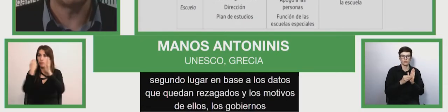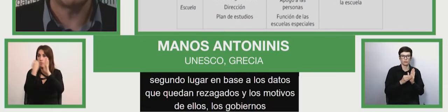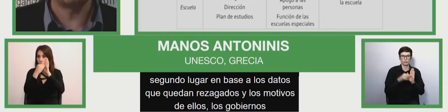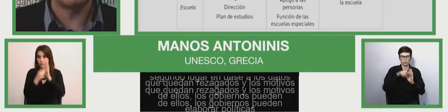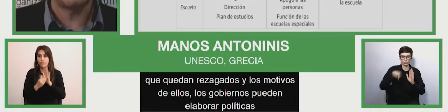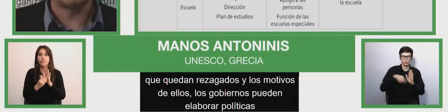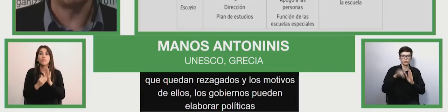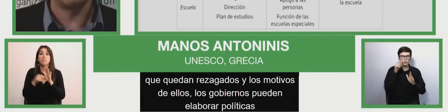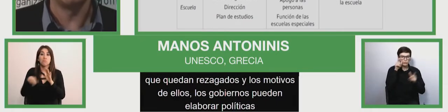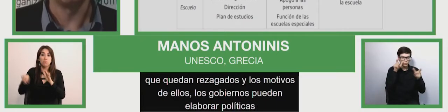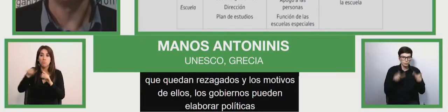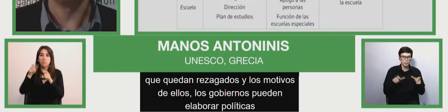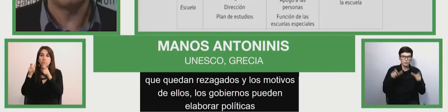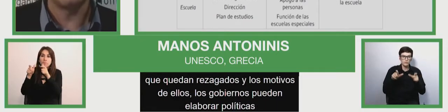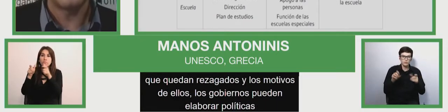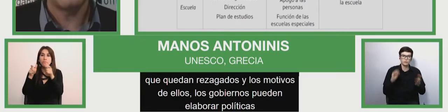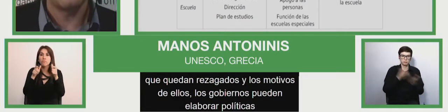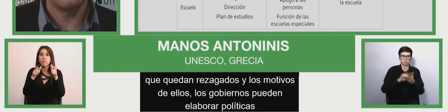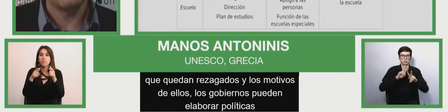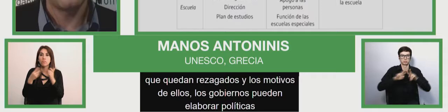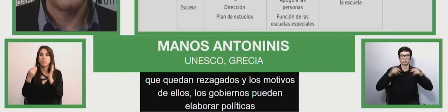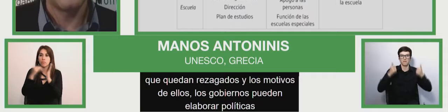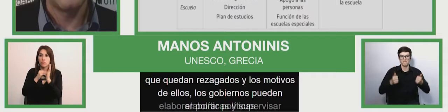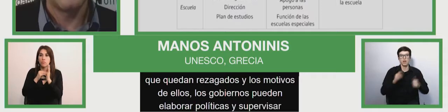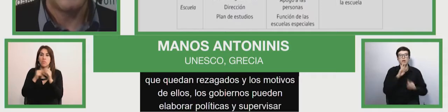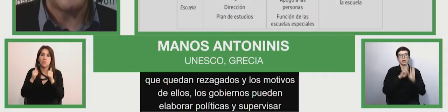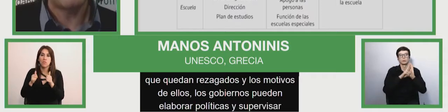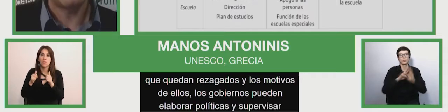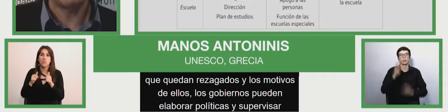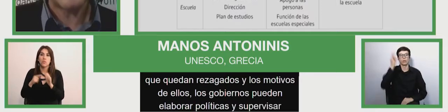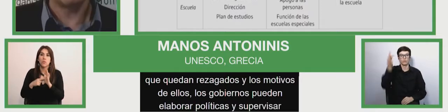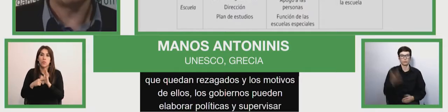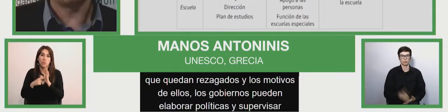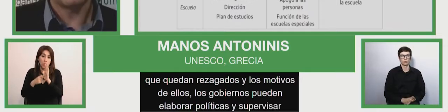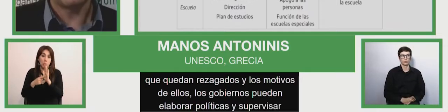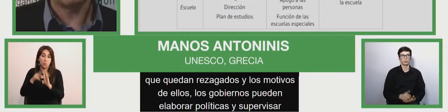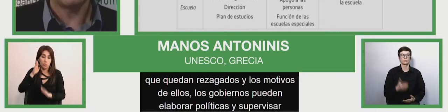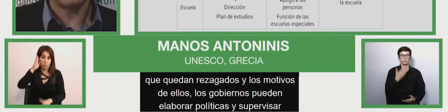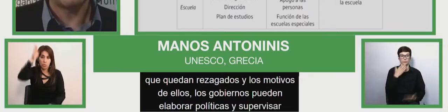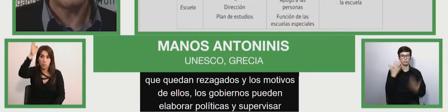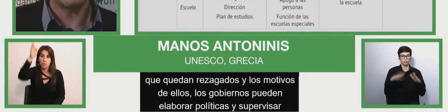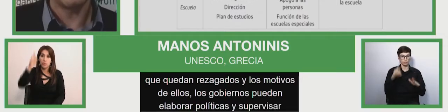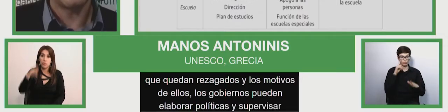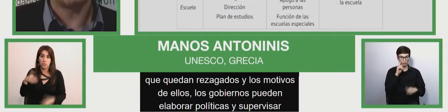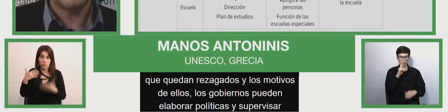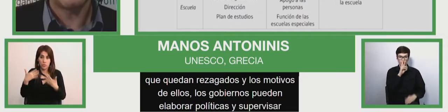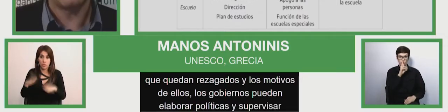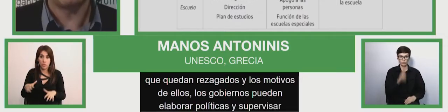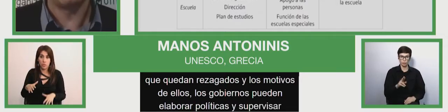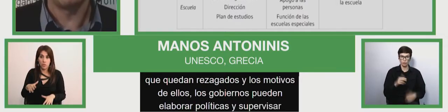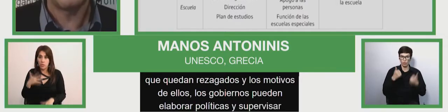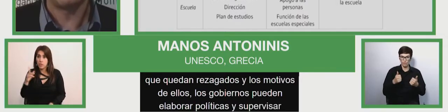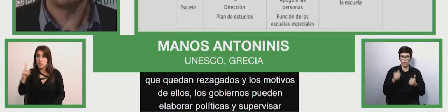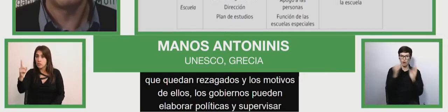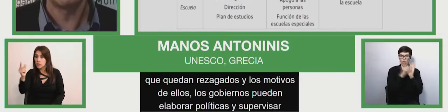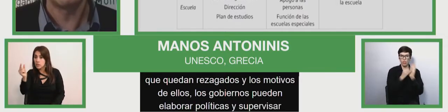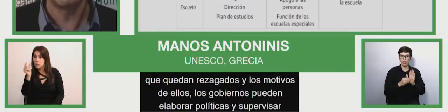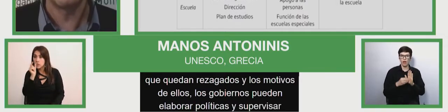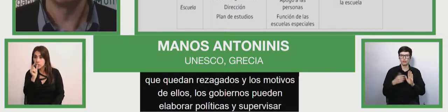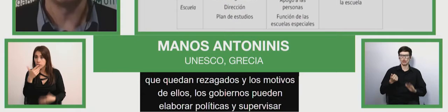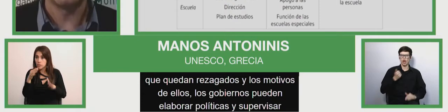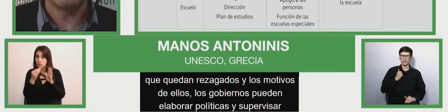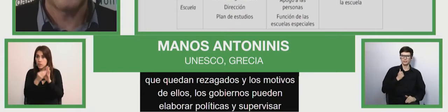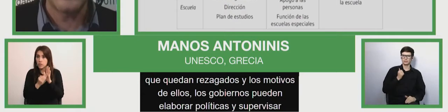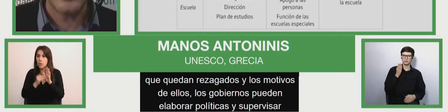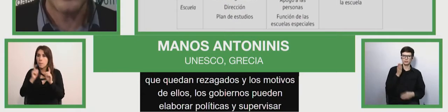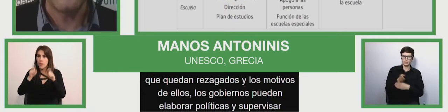supervisar su aplicación y sus resultados. Al precisar los resultados, además de registrar datos sobre asistencia